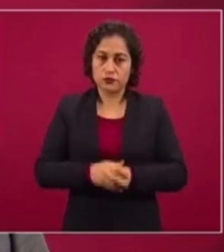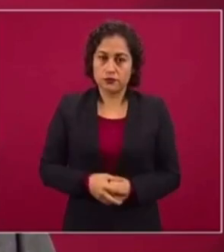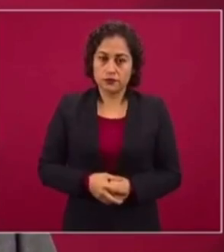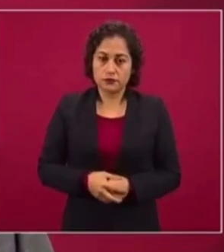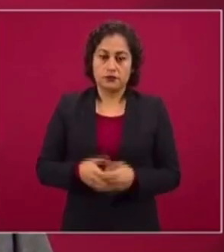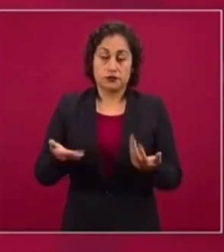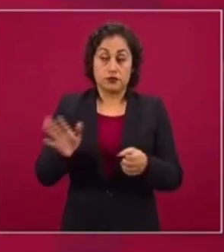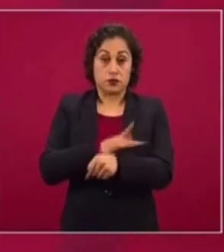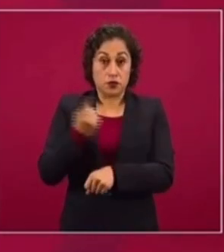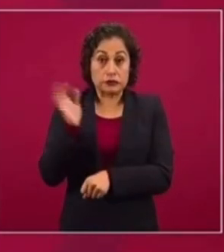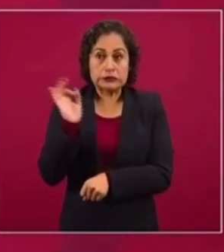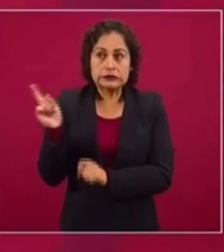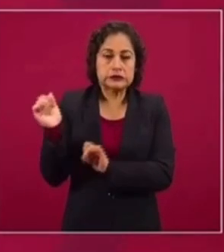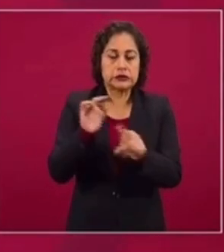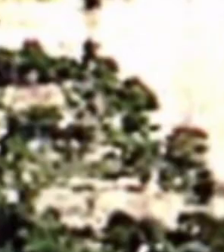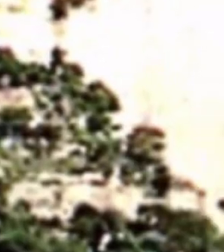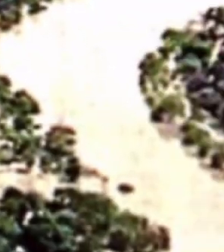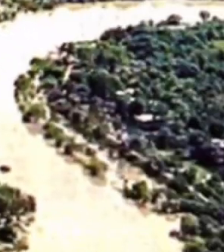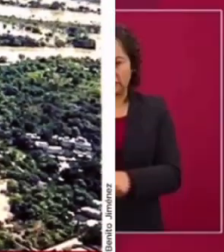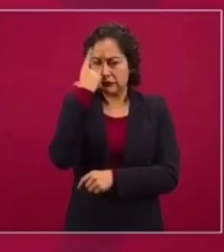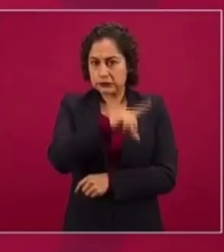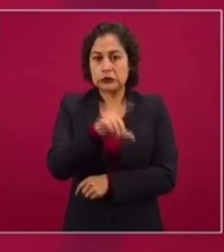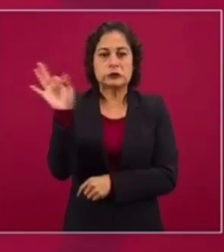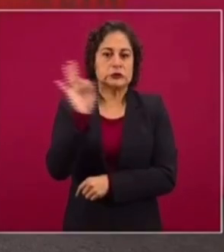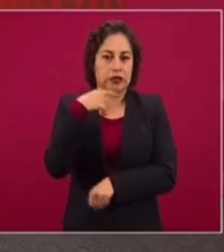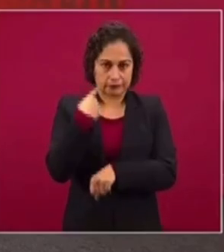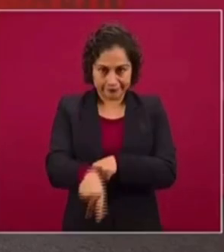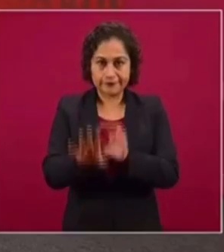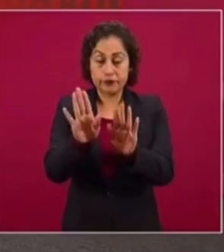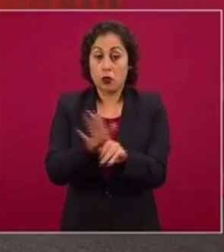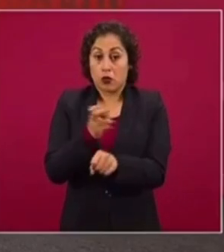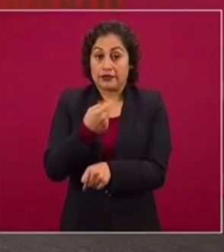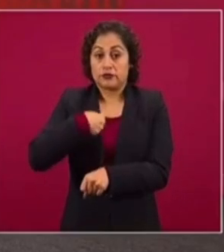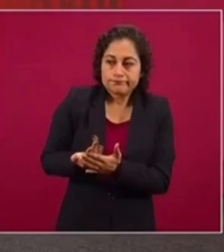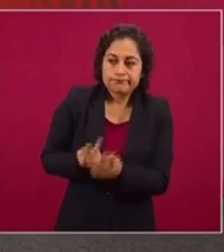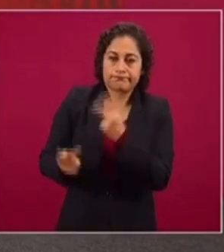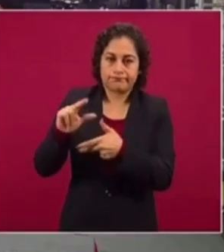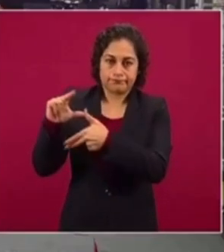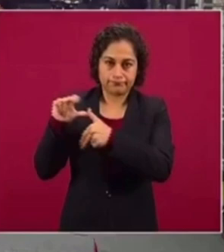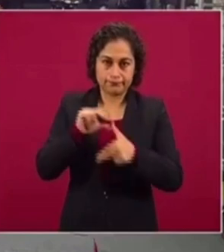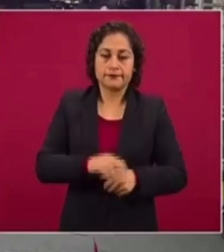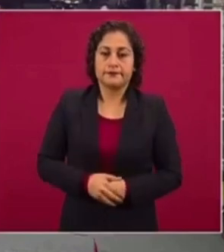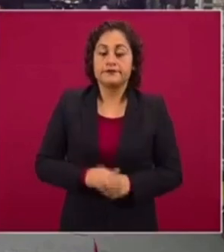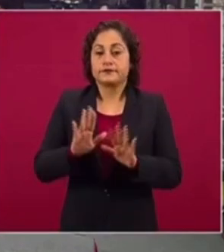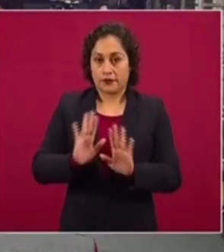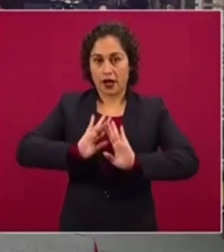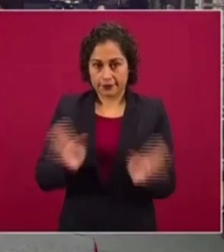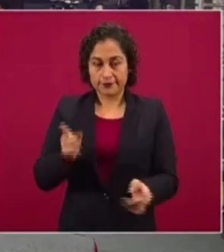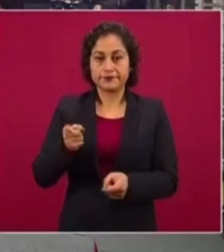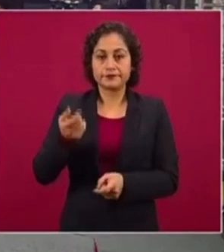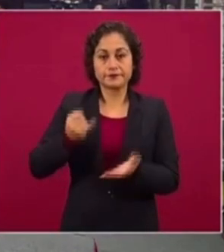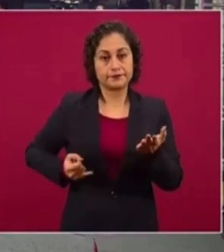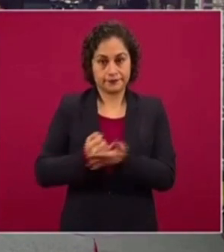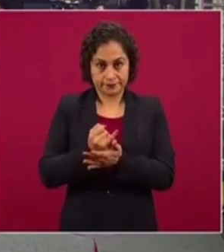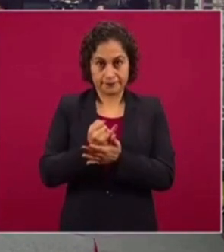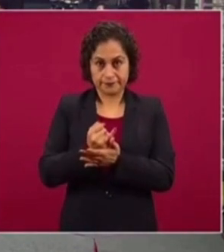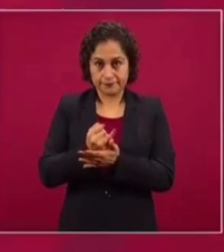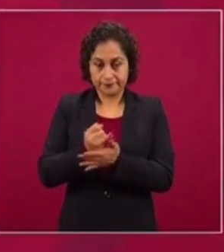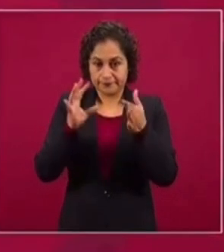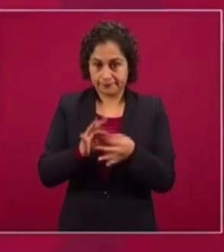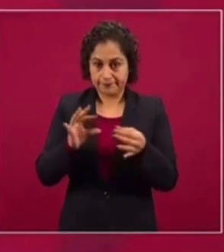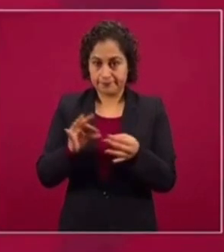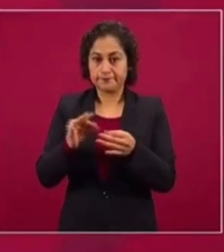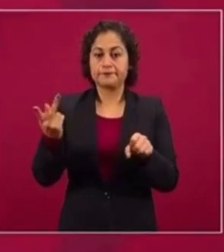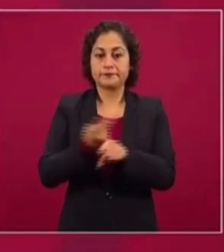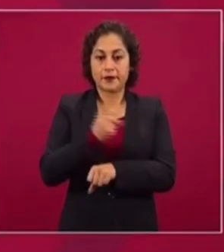De nuevo, porque va a complicar las cosas, pero estamos manteniendo reserva en las presas. Bueno, ya una vez que hicimos esa operación, que significó